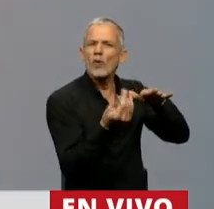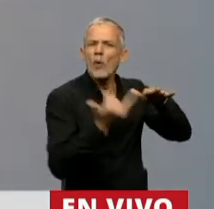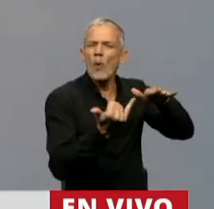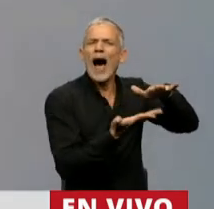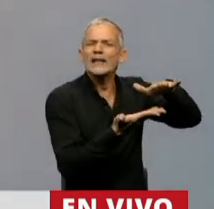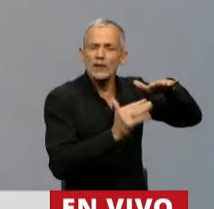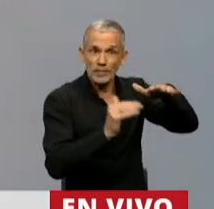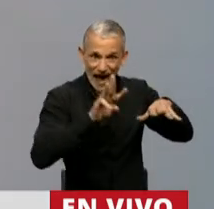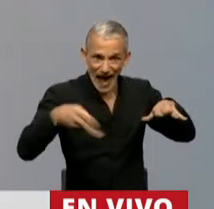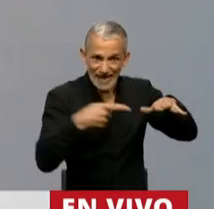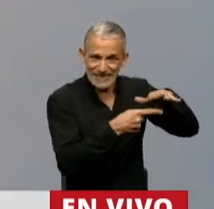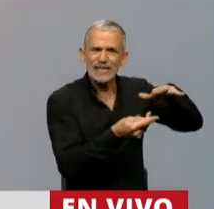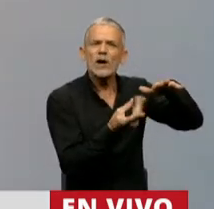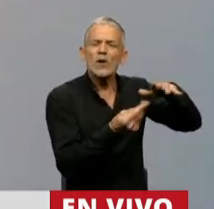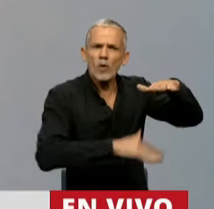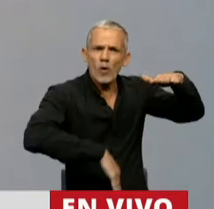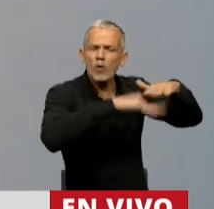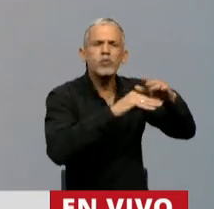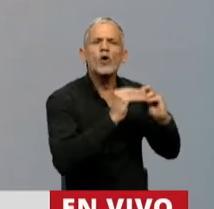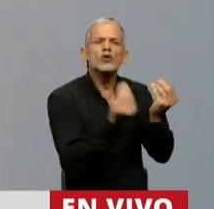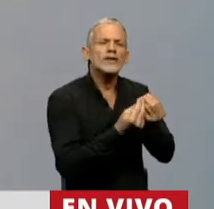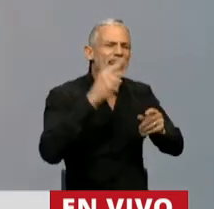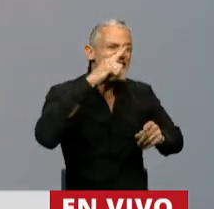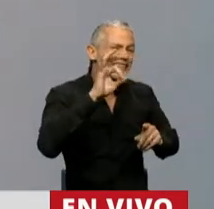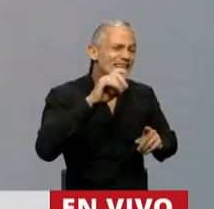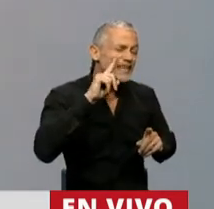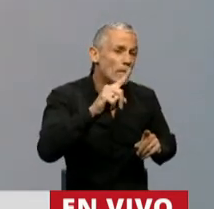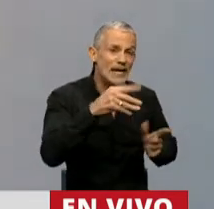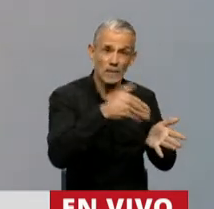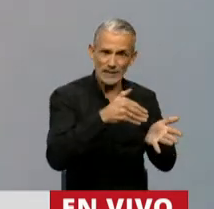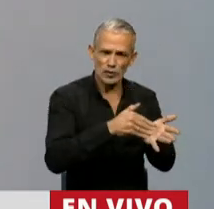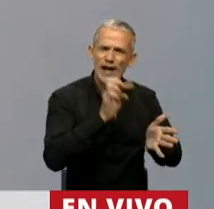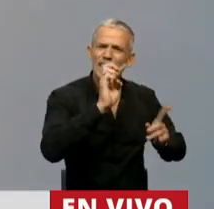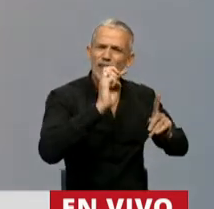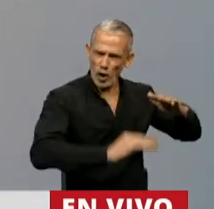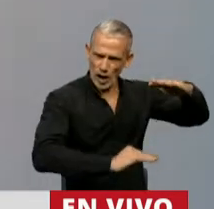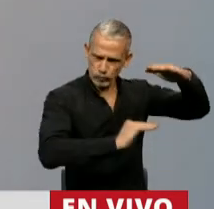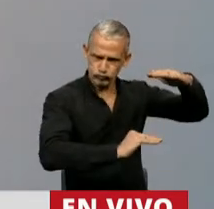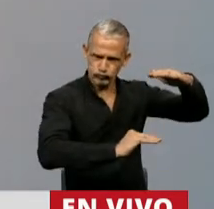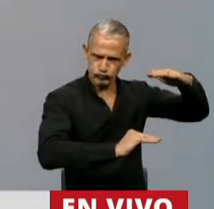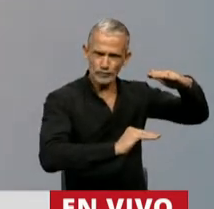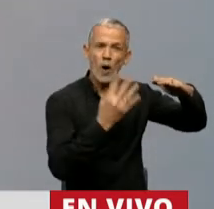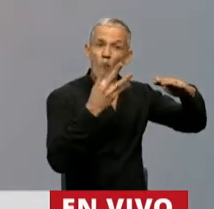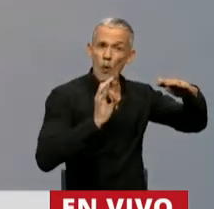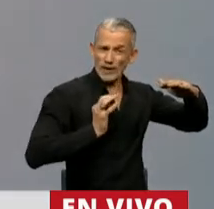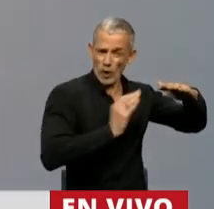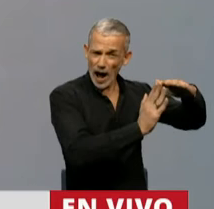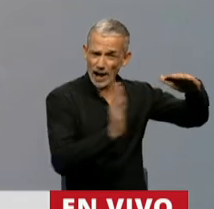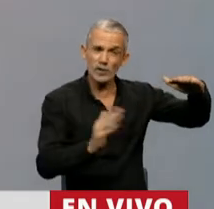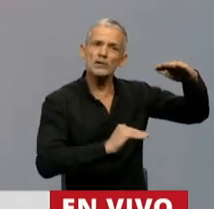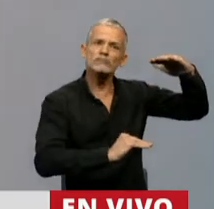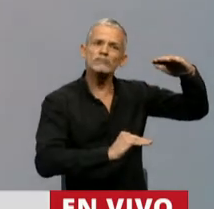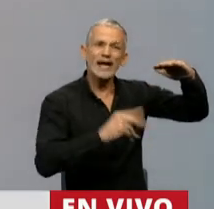de la SES, los activos llegaban a los 70.000 millones de dólares. En tan solo 4 años,